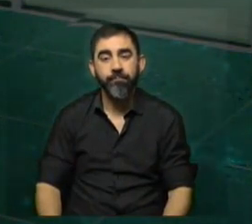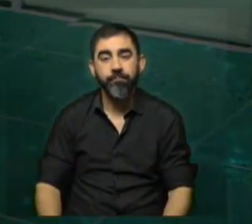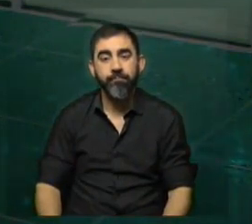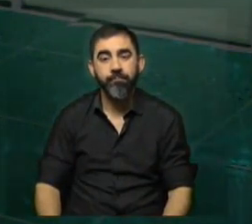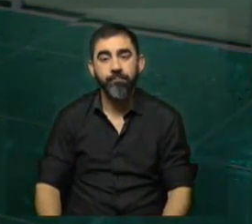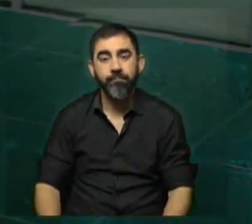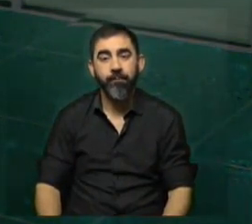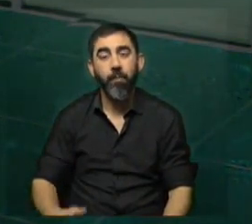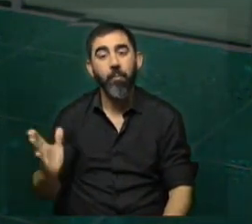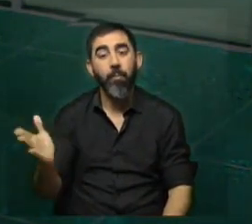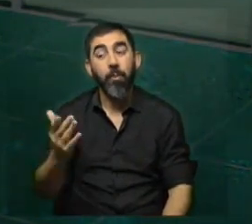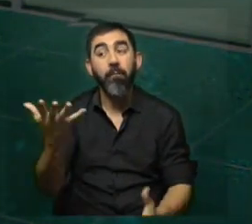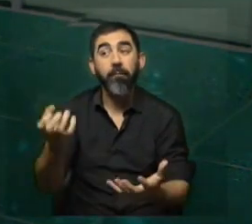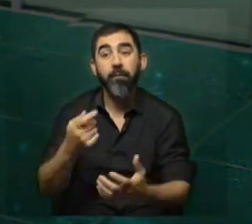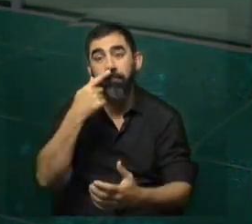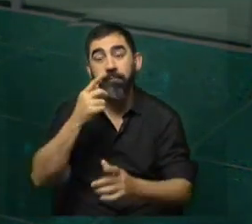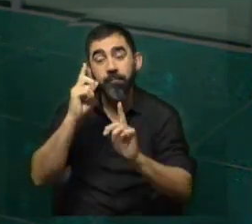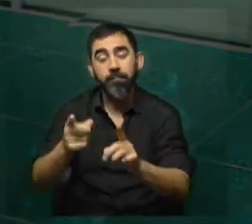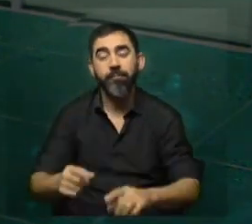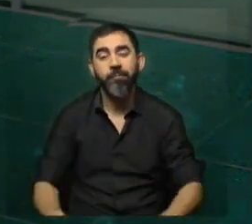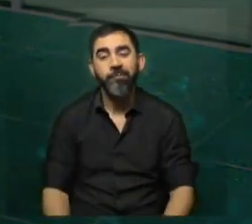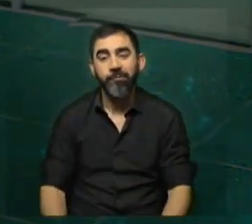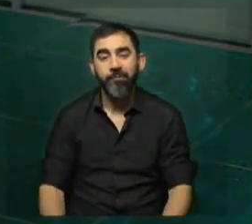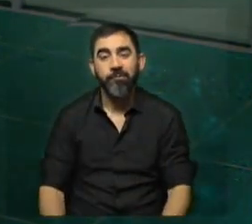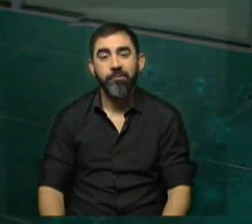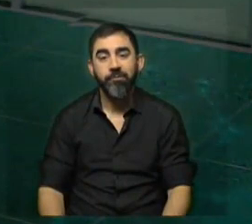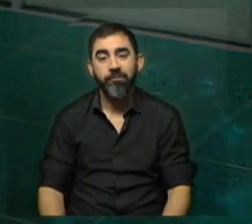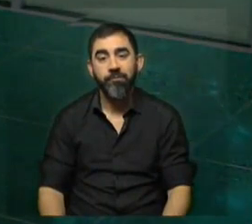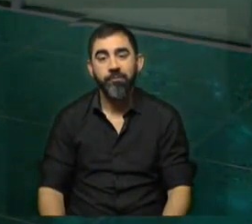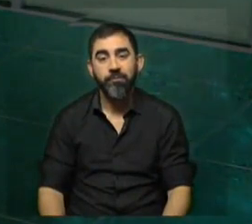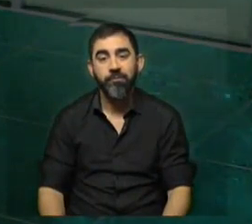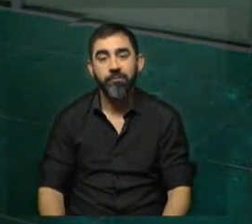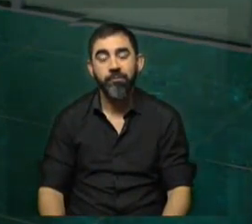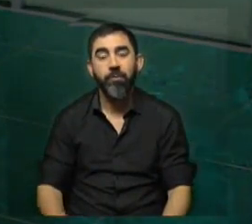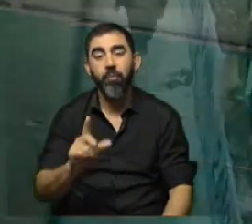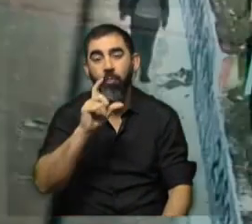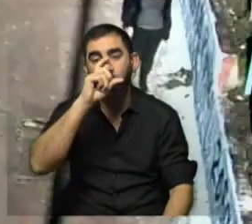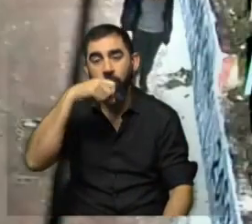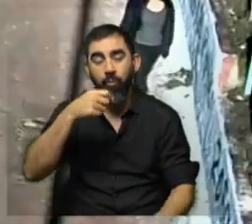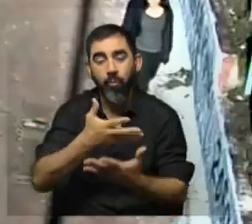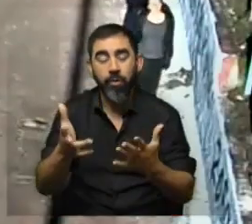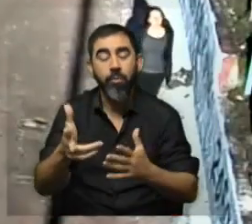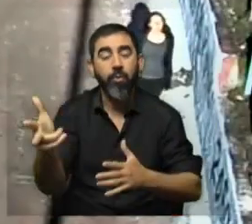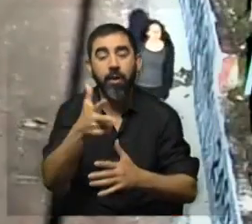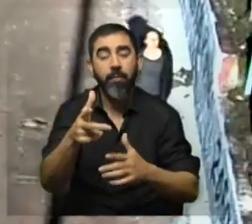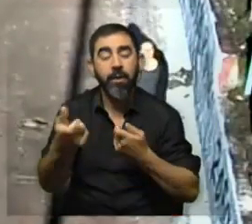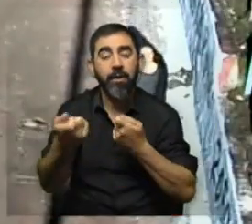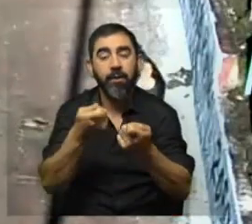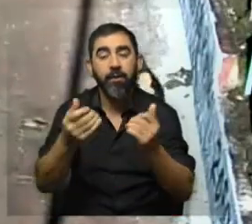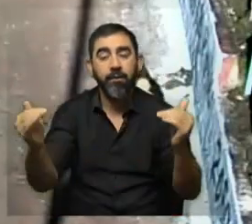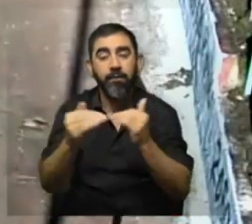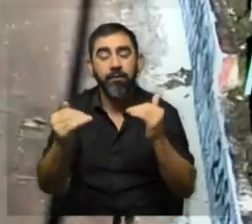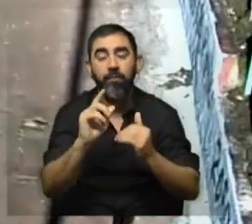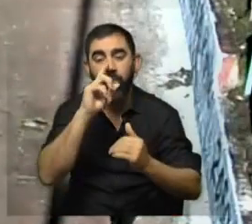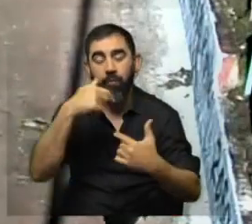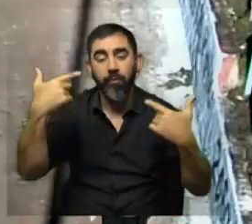Yurkovic, ¿se los encargamos al móvil quizás? Bueno, vemos, vemos. Vamos a mostrarles cómo está Montevideo a través de las cámaras del Centro de